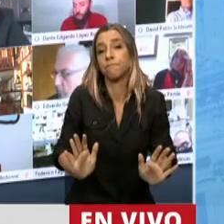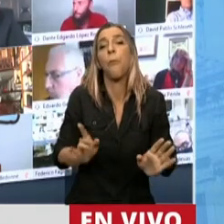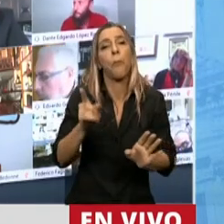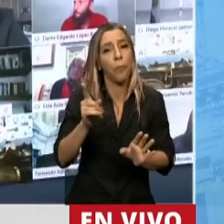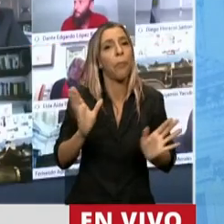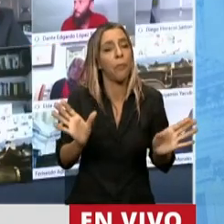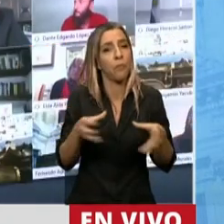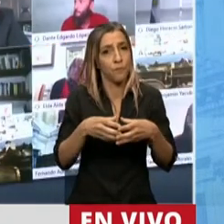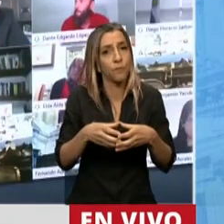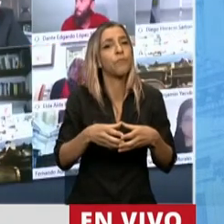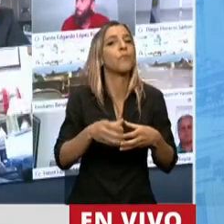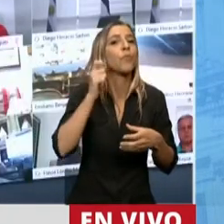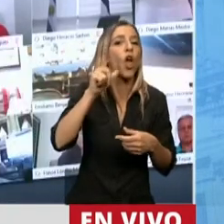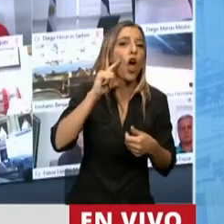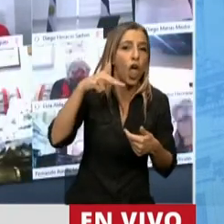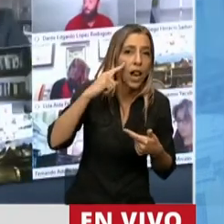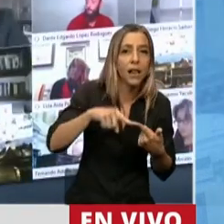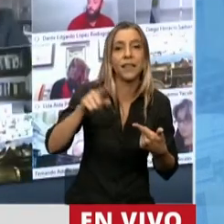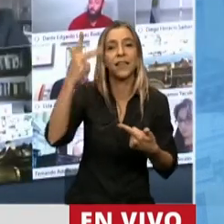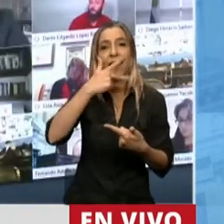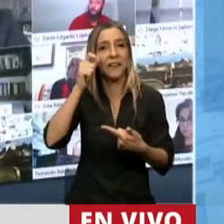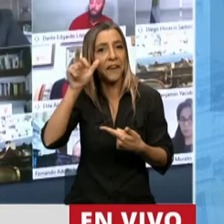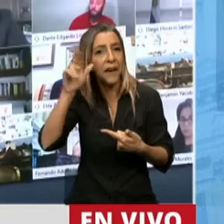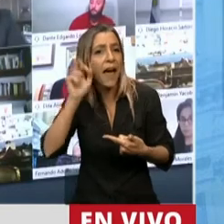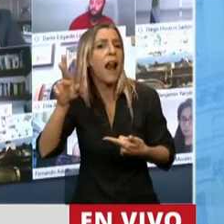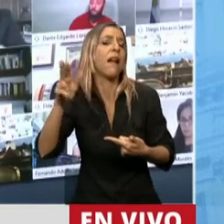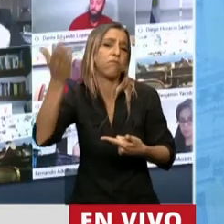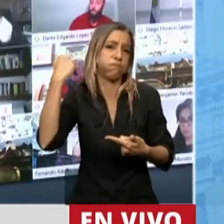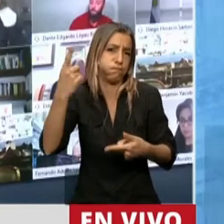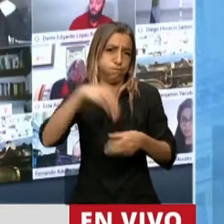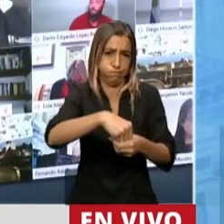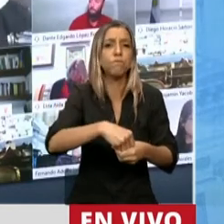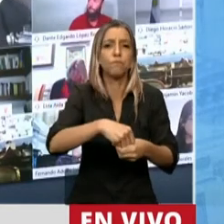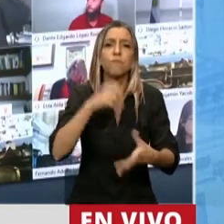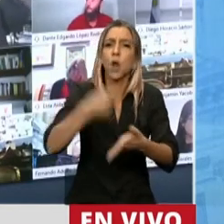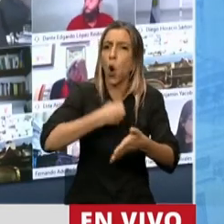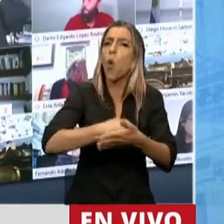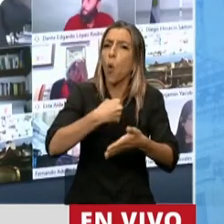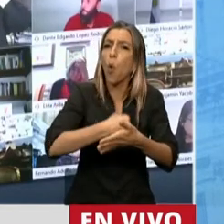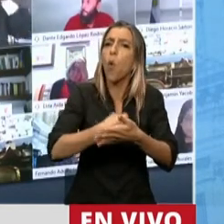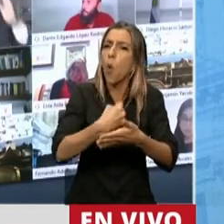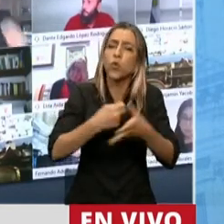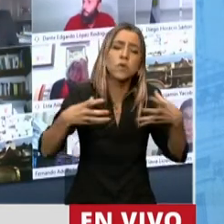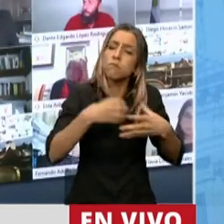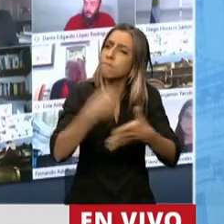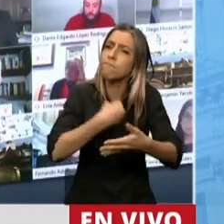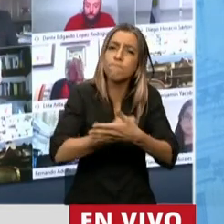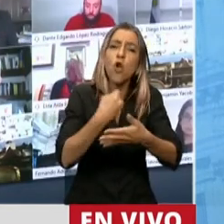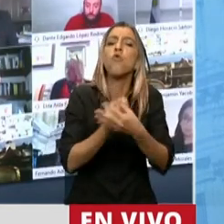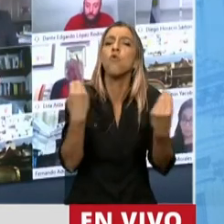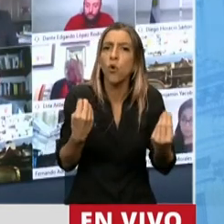gran Gorini y el propio Carlos Heller fueron parte de una lucha que permitió que ese